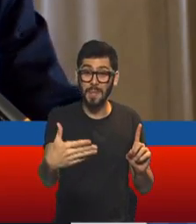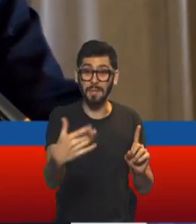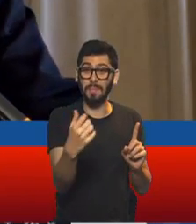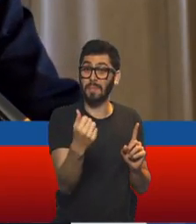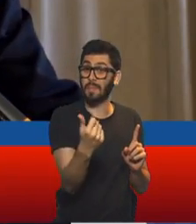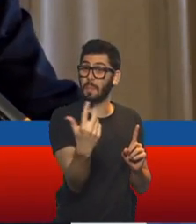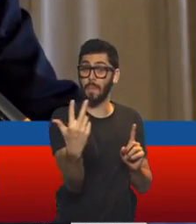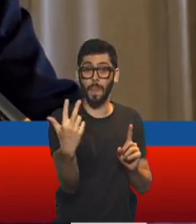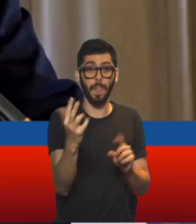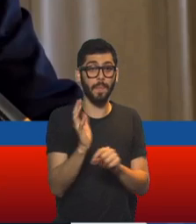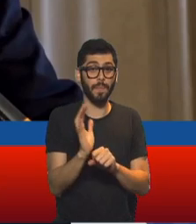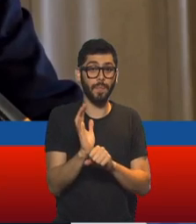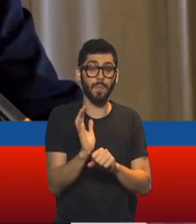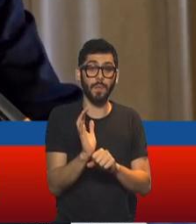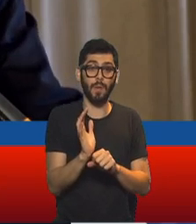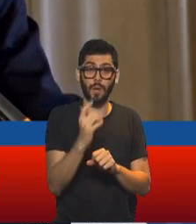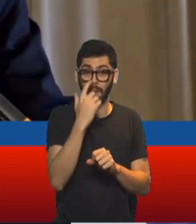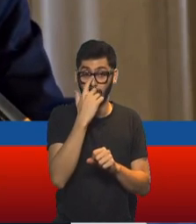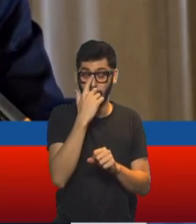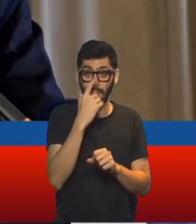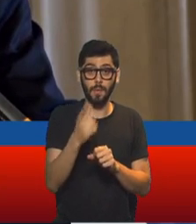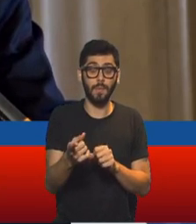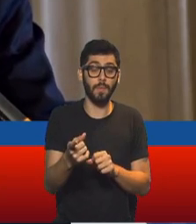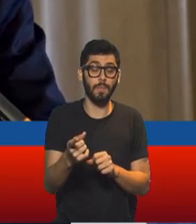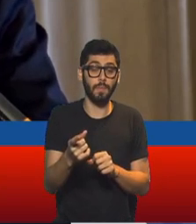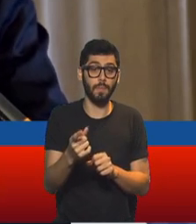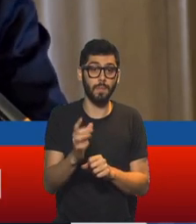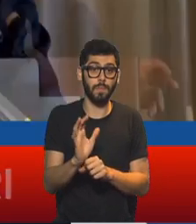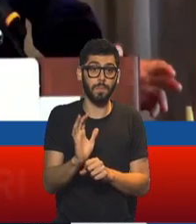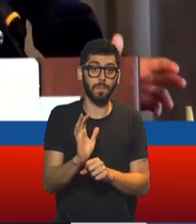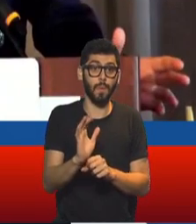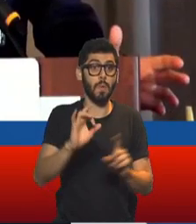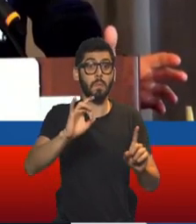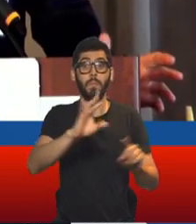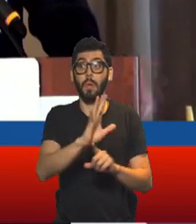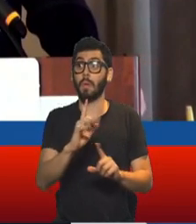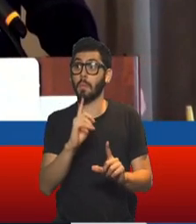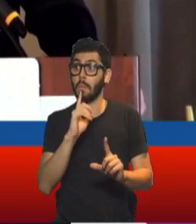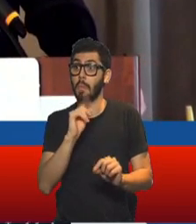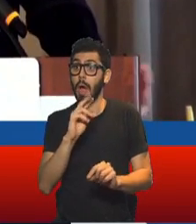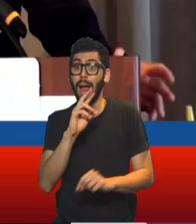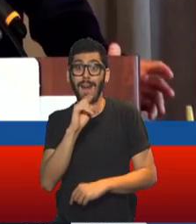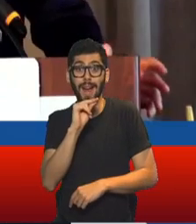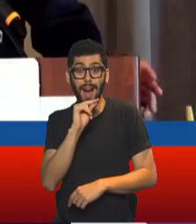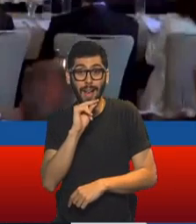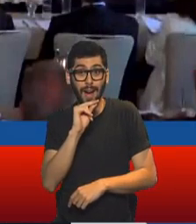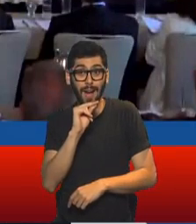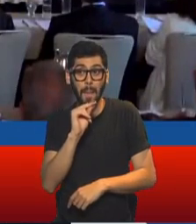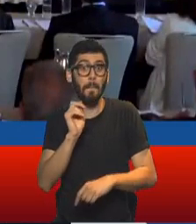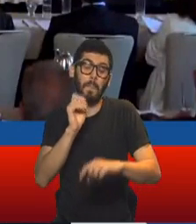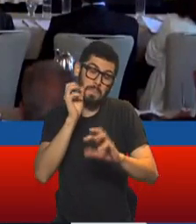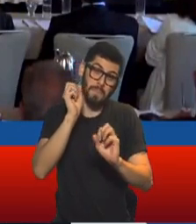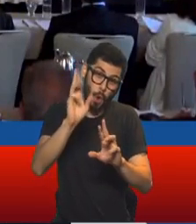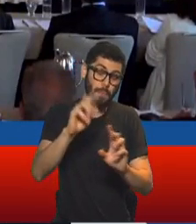únicos, en no solo no salir a cuestionar el golpe de Estado, sino los primeros en reconocer el gobierno de Yanine